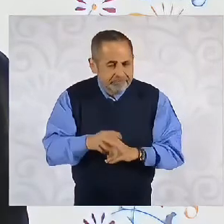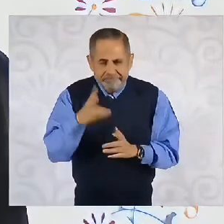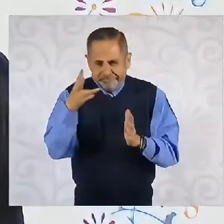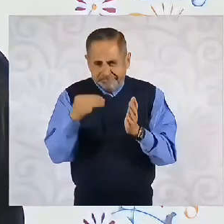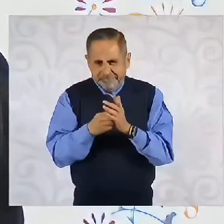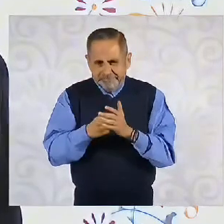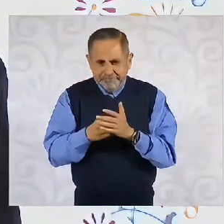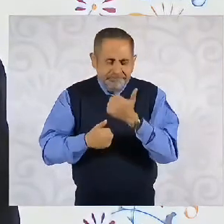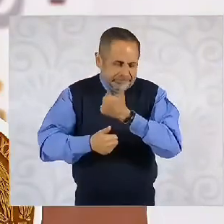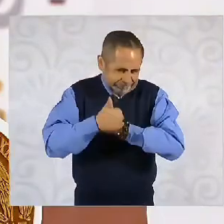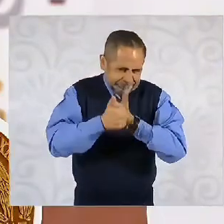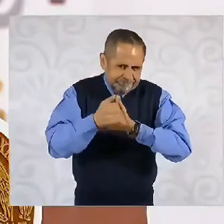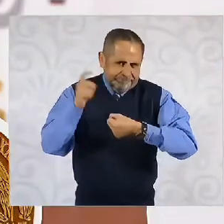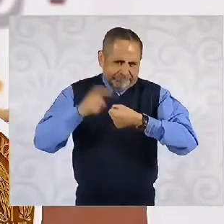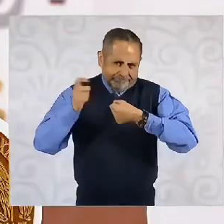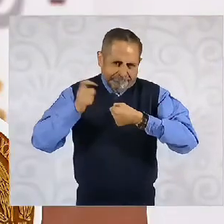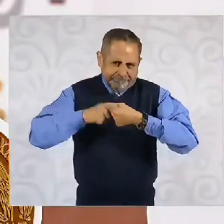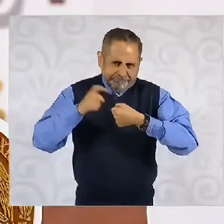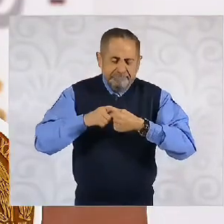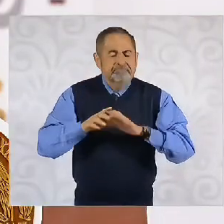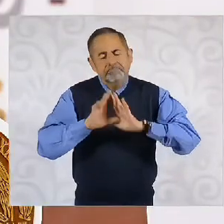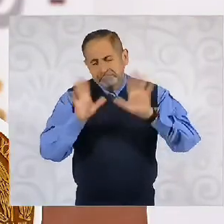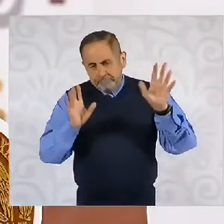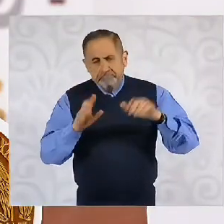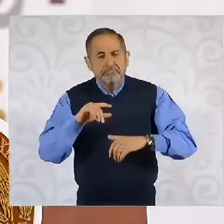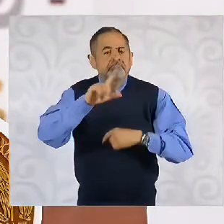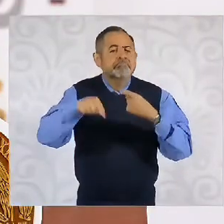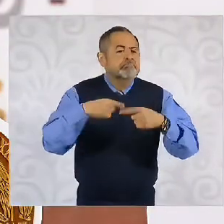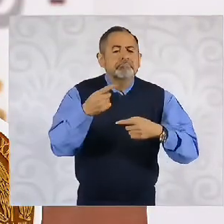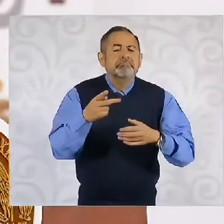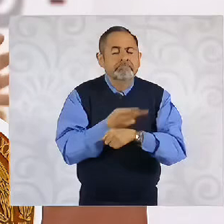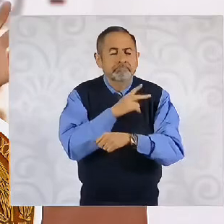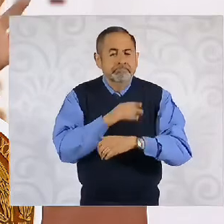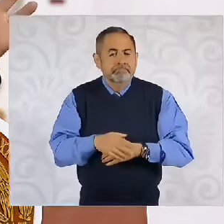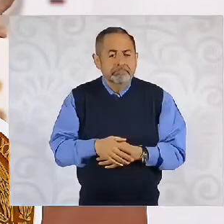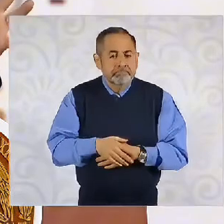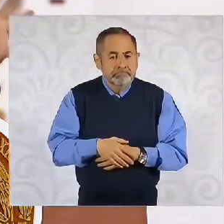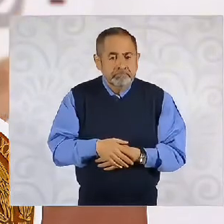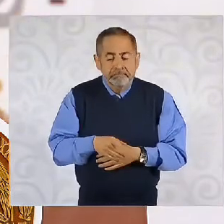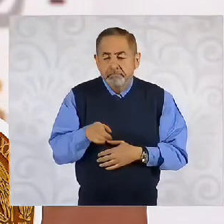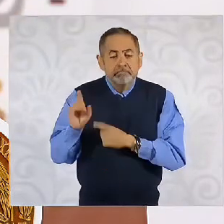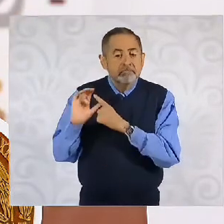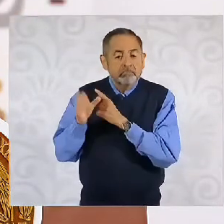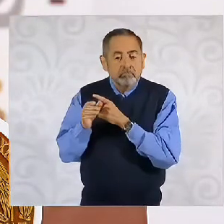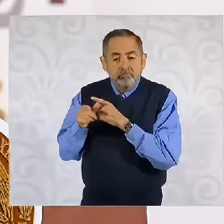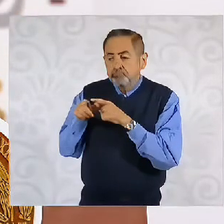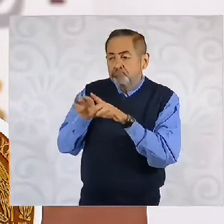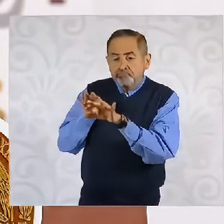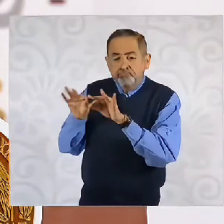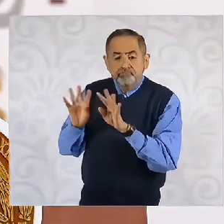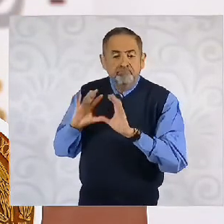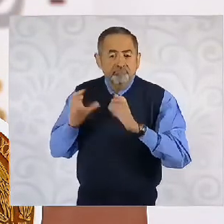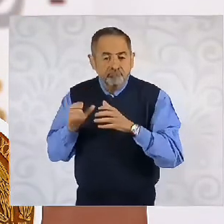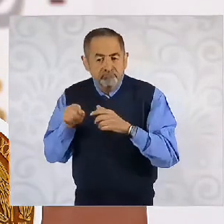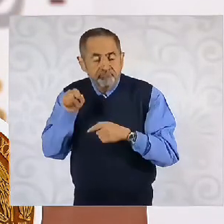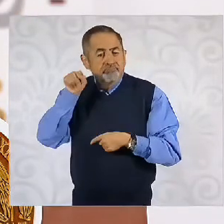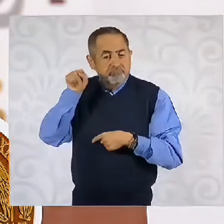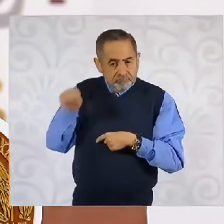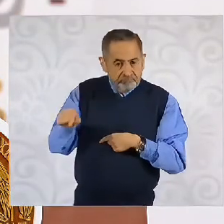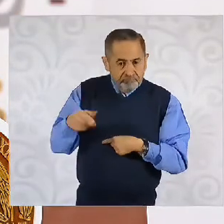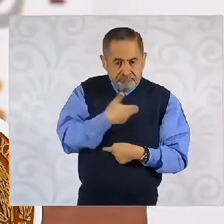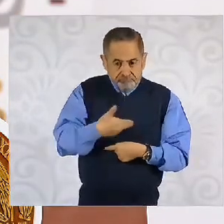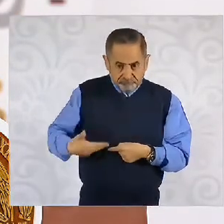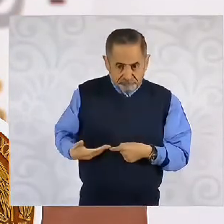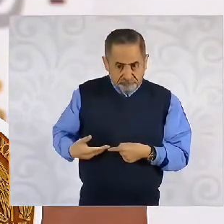mil que se inscriben, pues entonces hay un comité en el Ejecutivo.